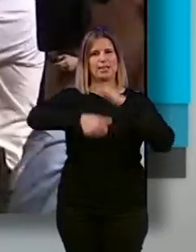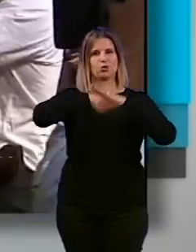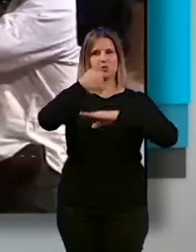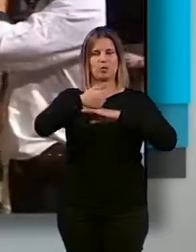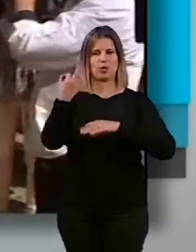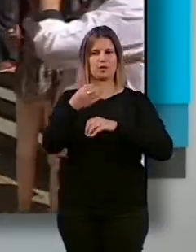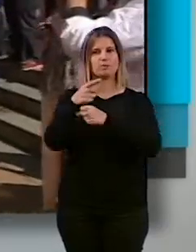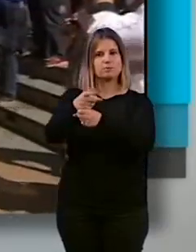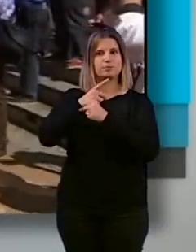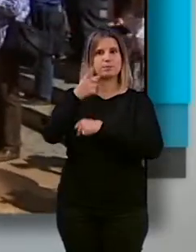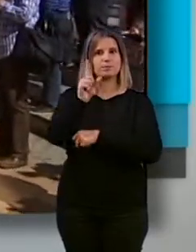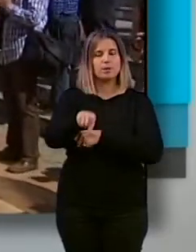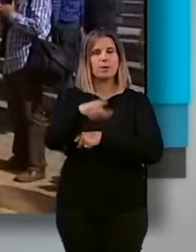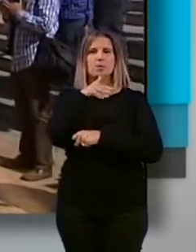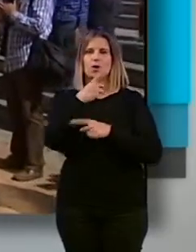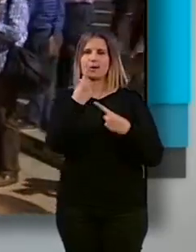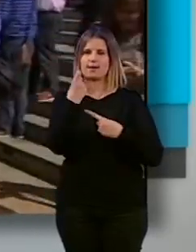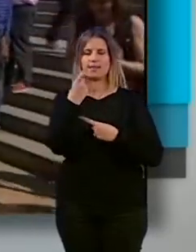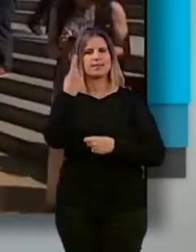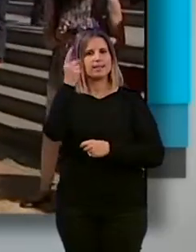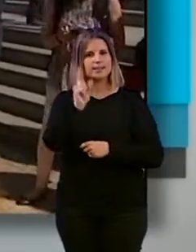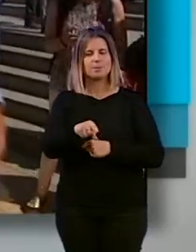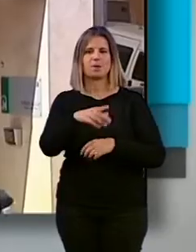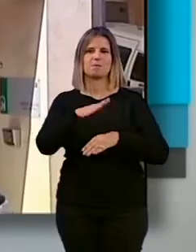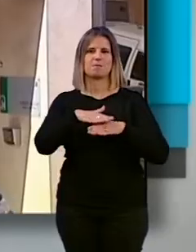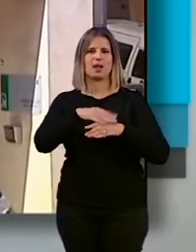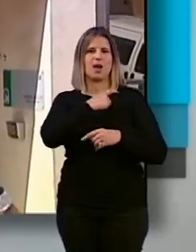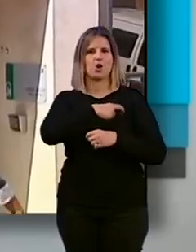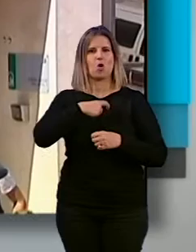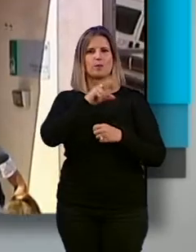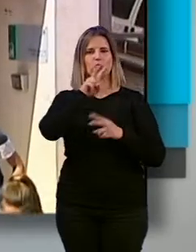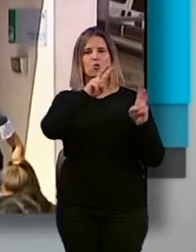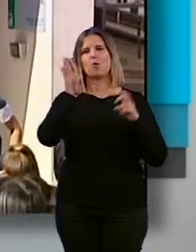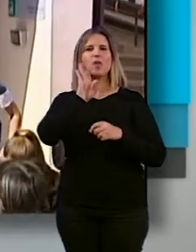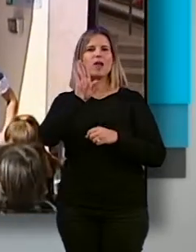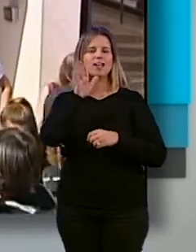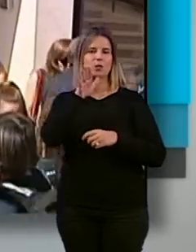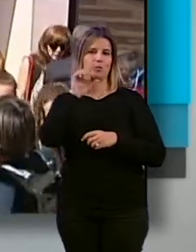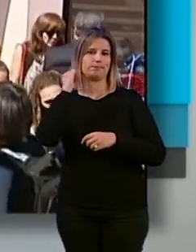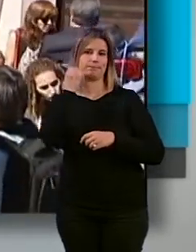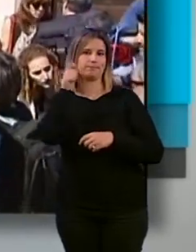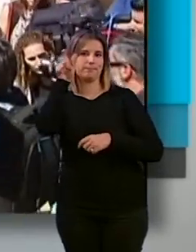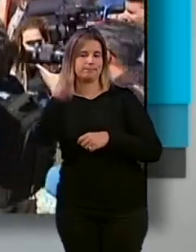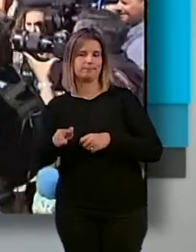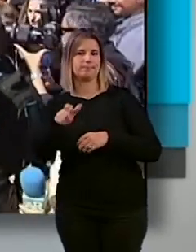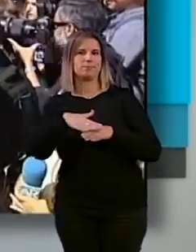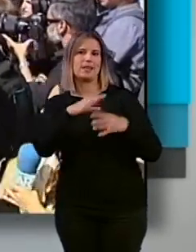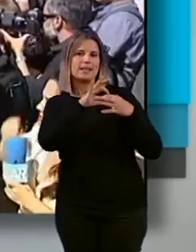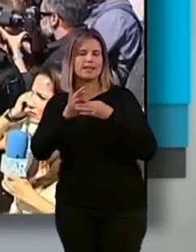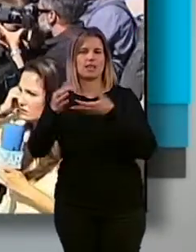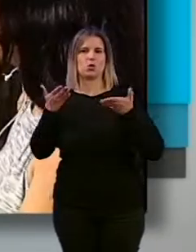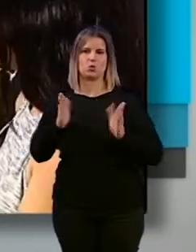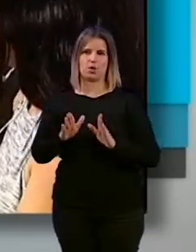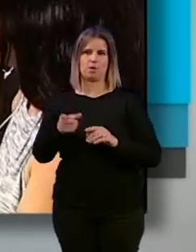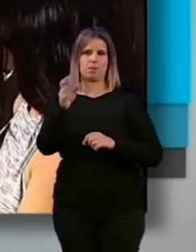Tal obligación además se considera necesaria para evitar la comisión de nuevos delitos por la recurrente al menos en relación con sus propios